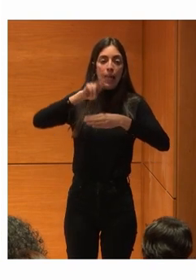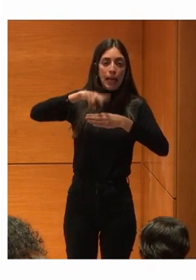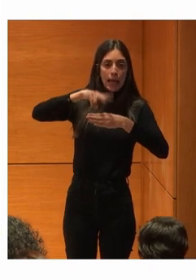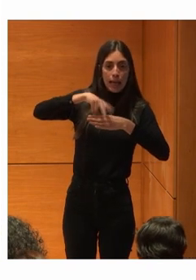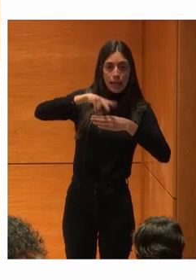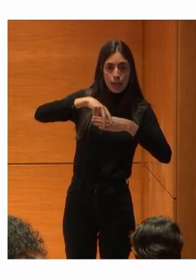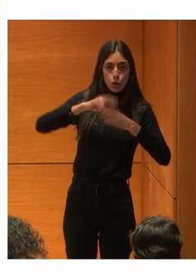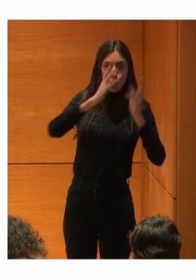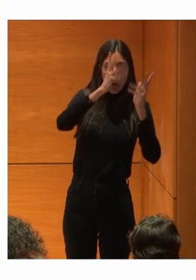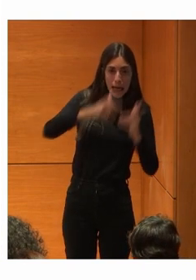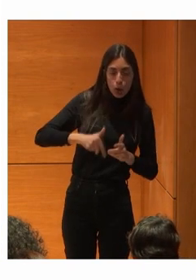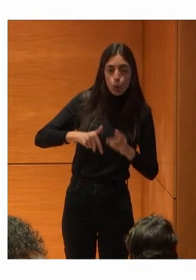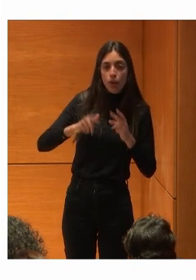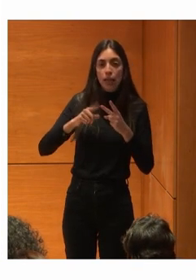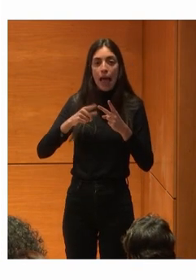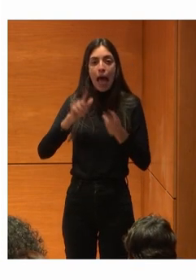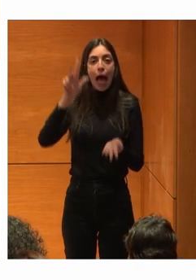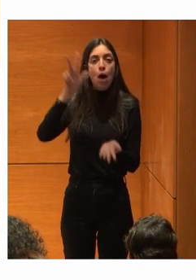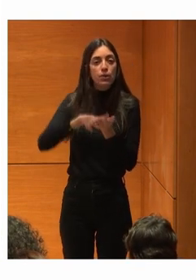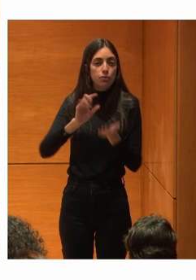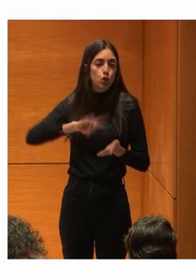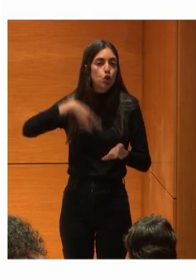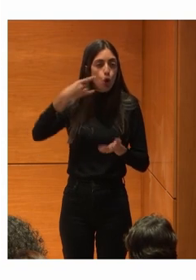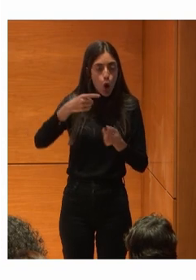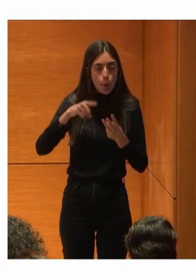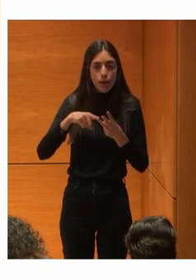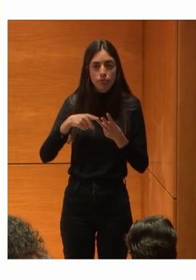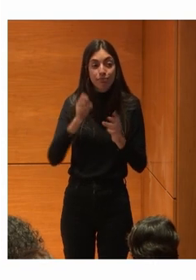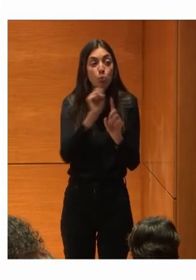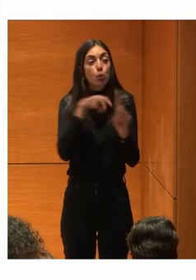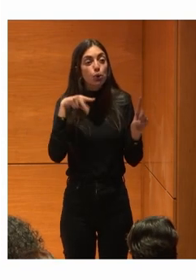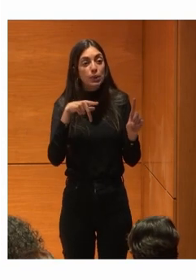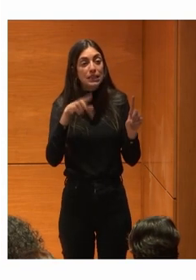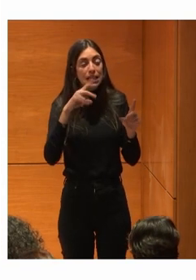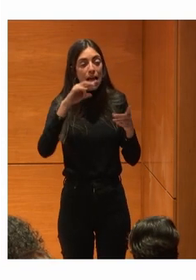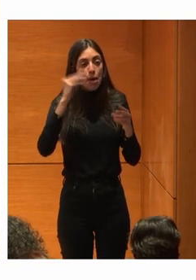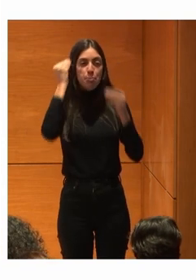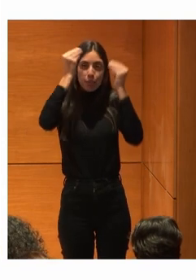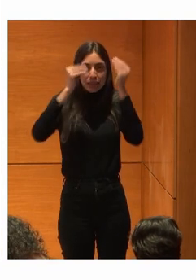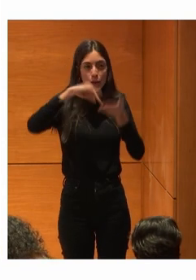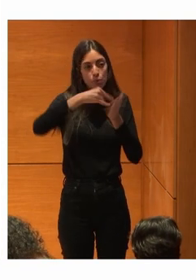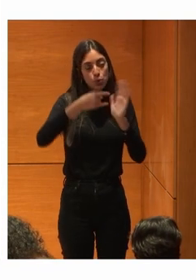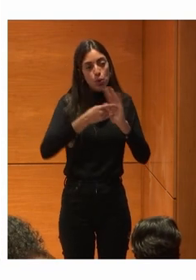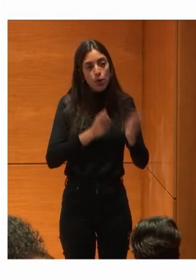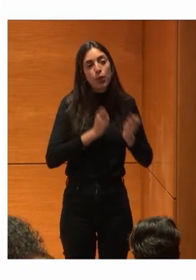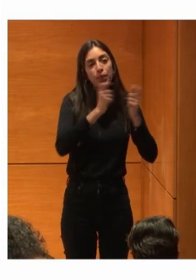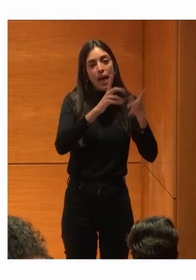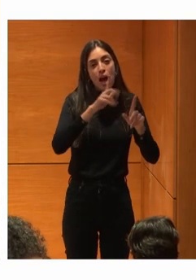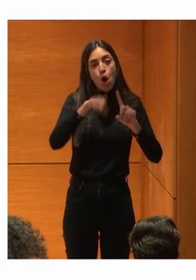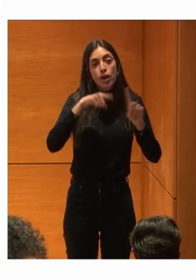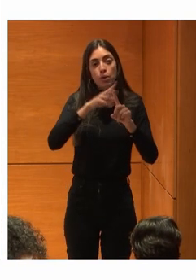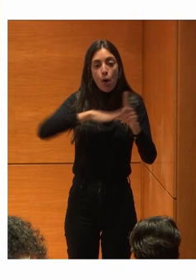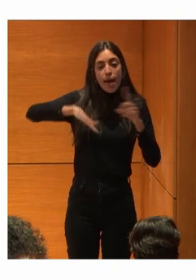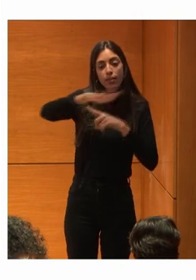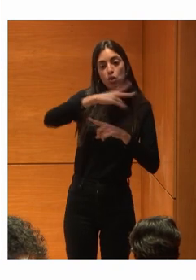La doble Autenticación ¿Qué visión Tenéis vosotros De soluciones Para que El entorno Del